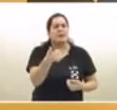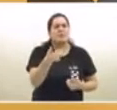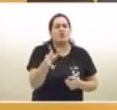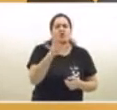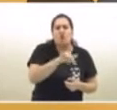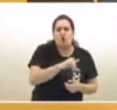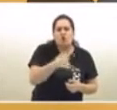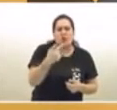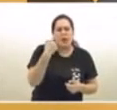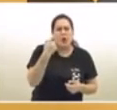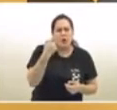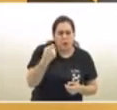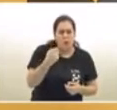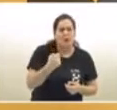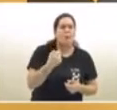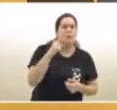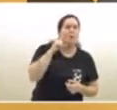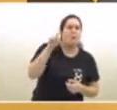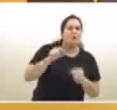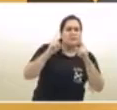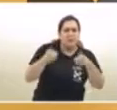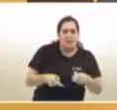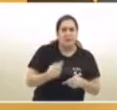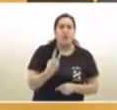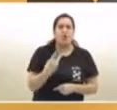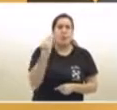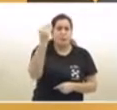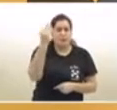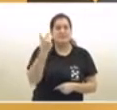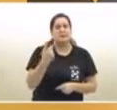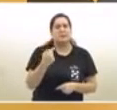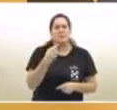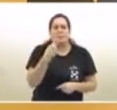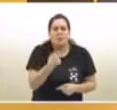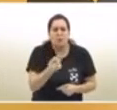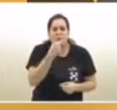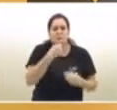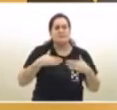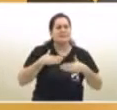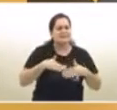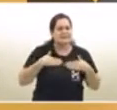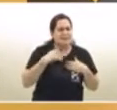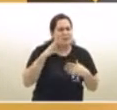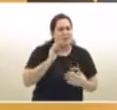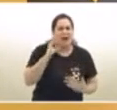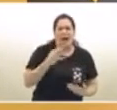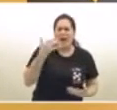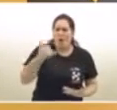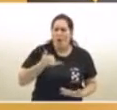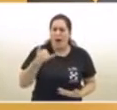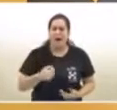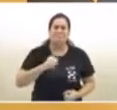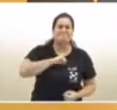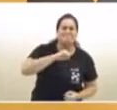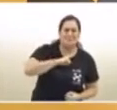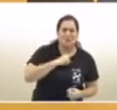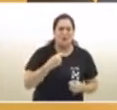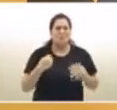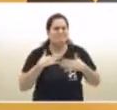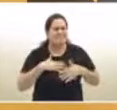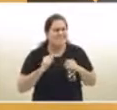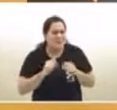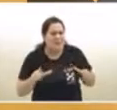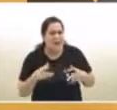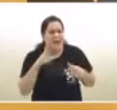días, por teléfono y por WhatsApp, dos veces. Si hacen síntomas, los vamos a buscar a la casa para testearlos. Y si el testeo da